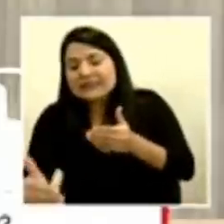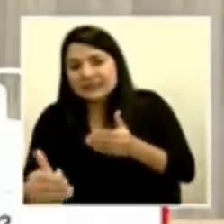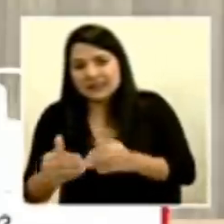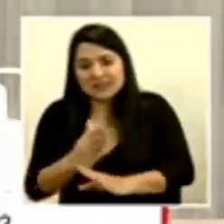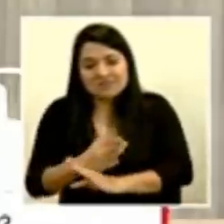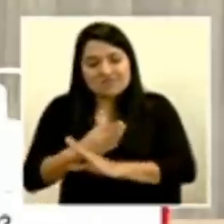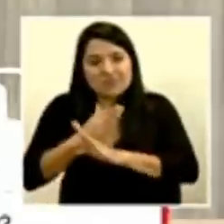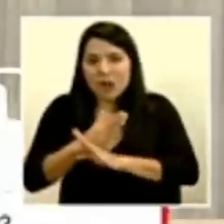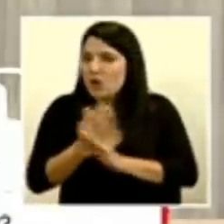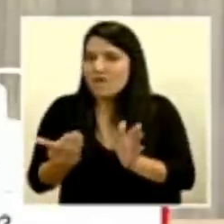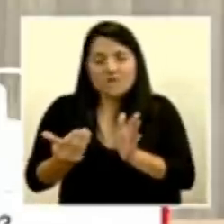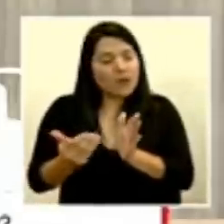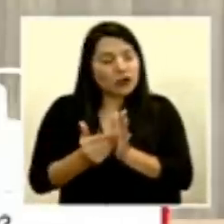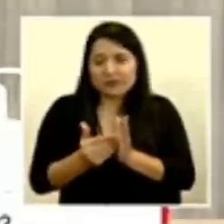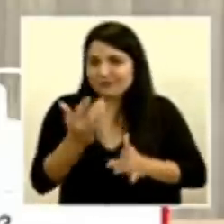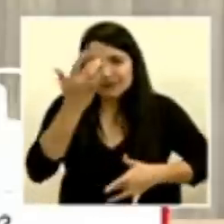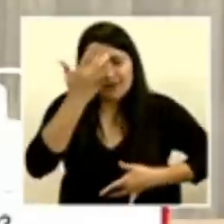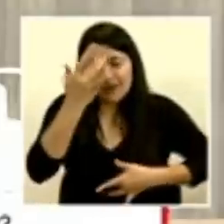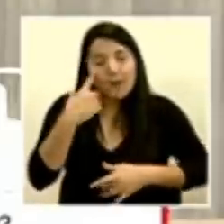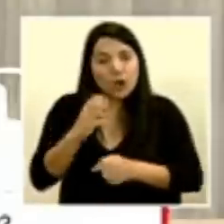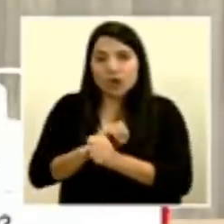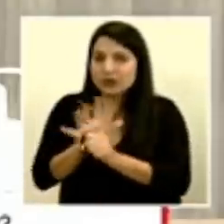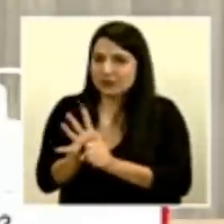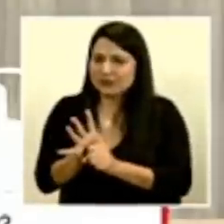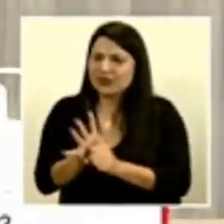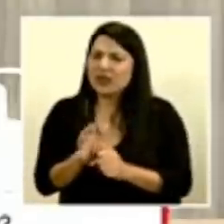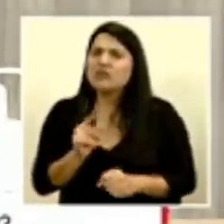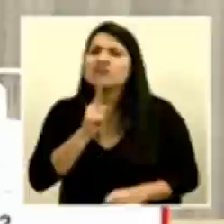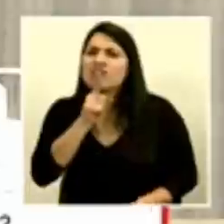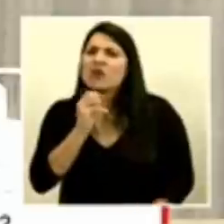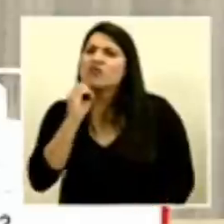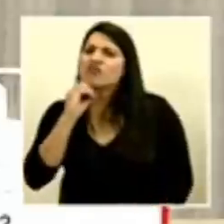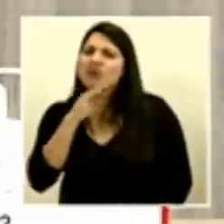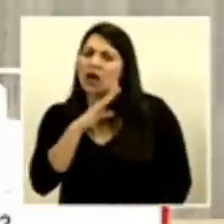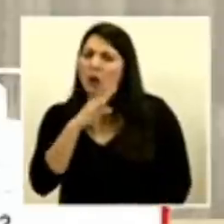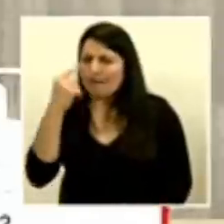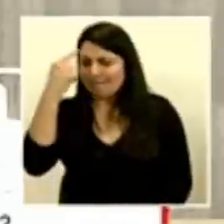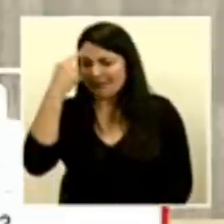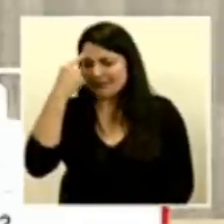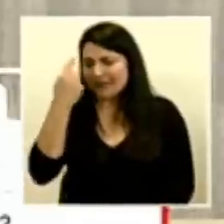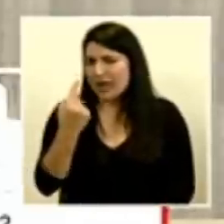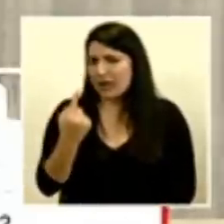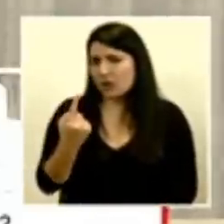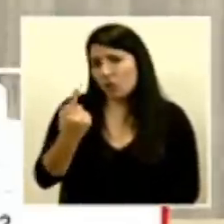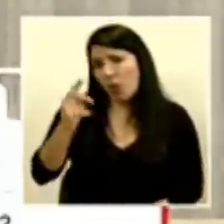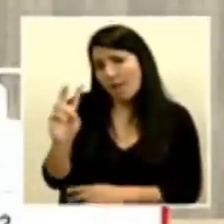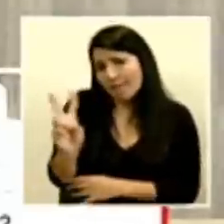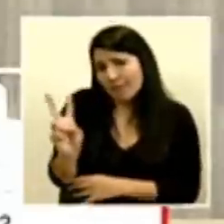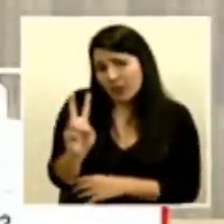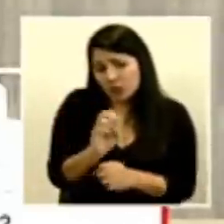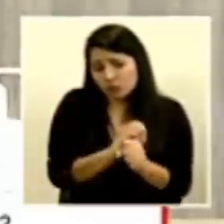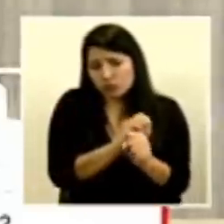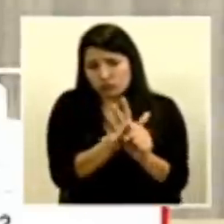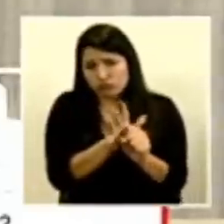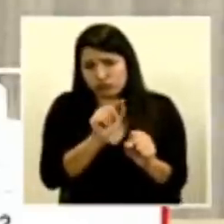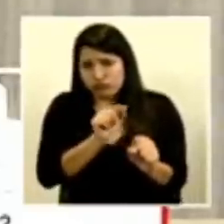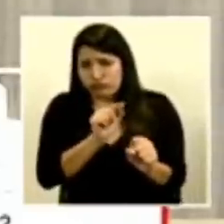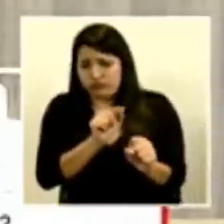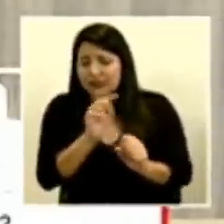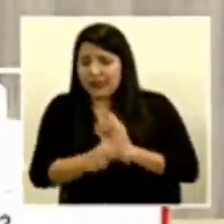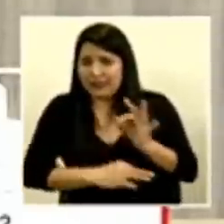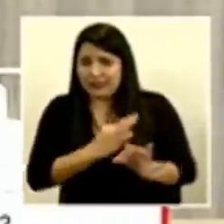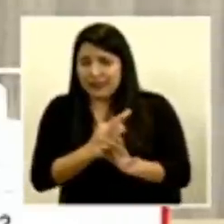poco menos. Sería extraño pensar que un virus de este mismo tipo, de los coronavirus,